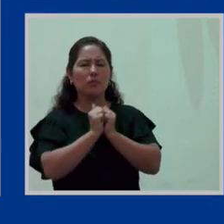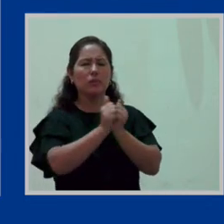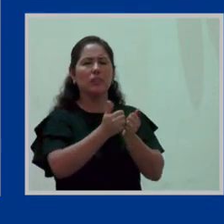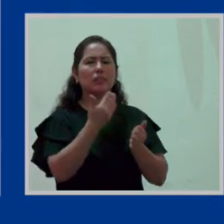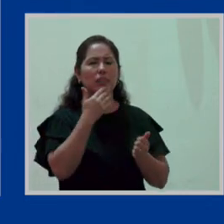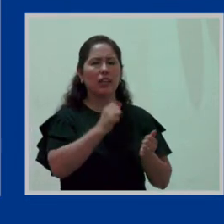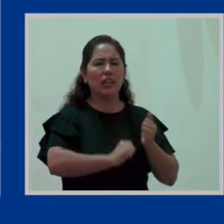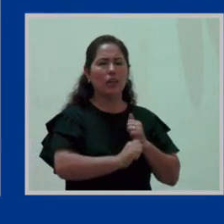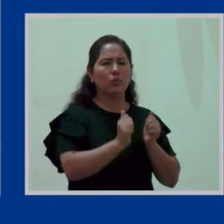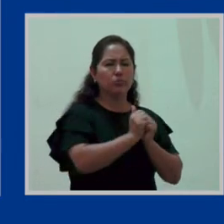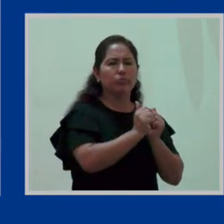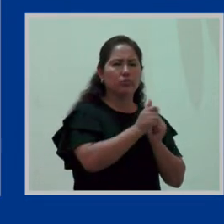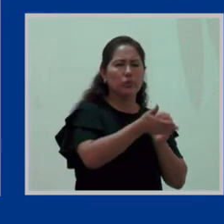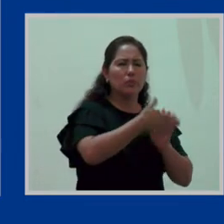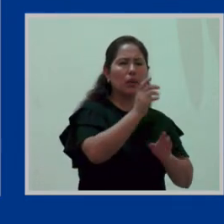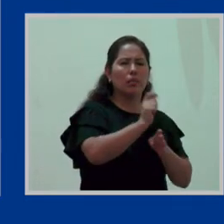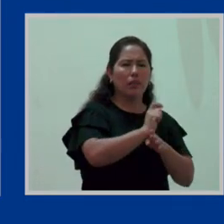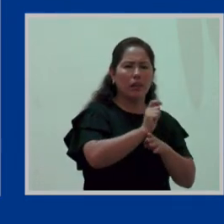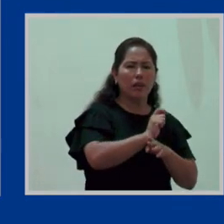¿Qué creen ustedes?